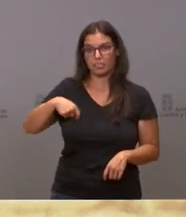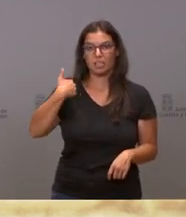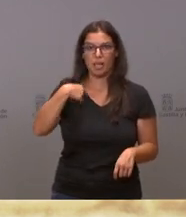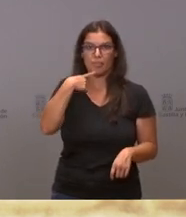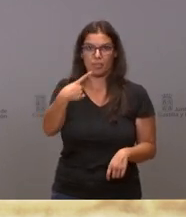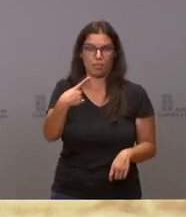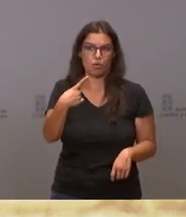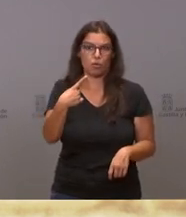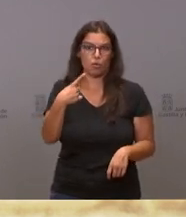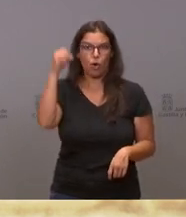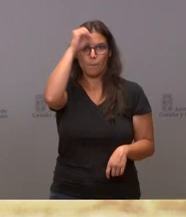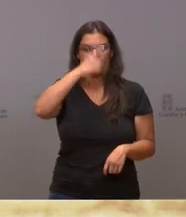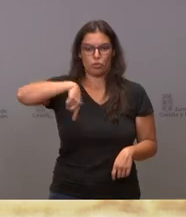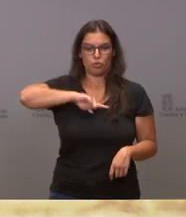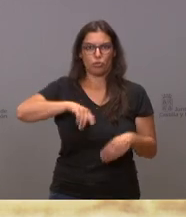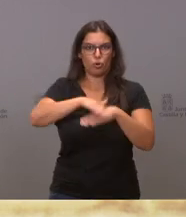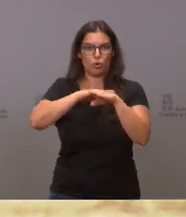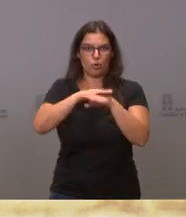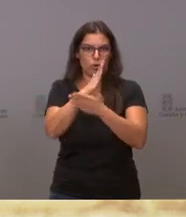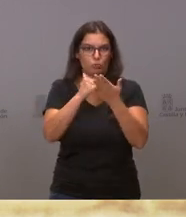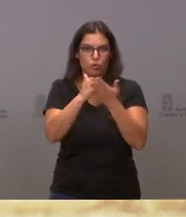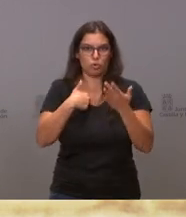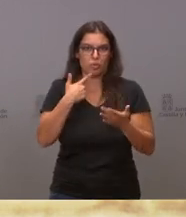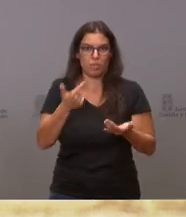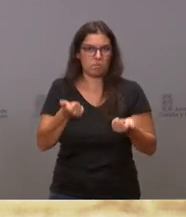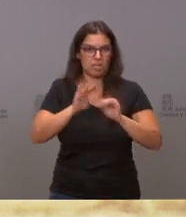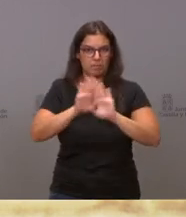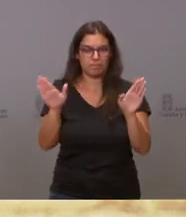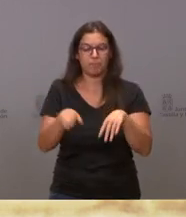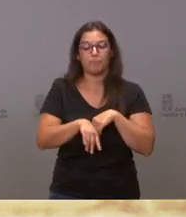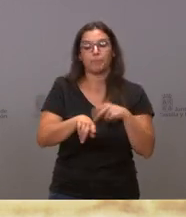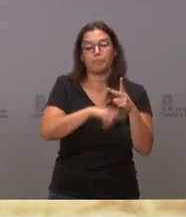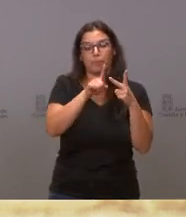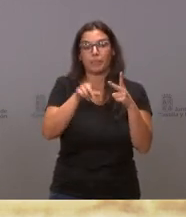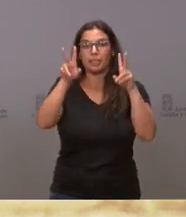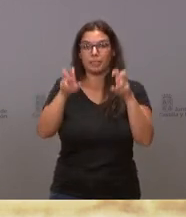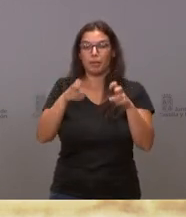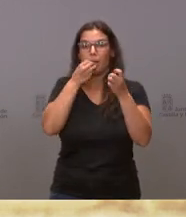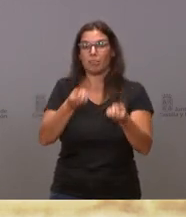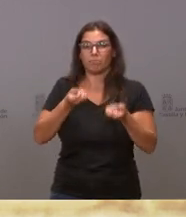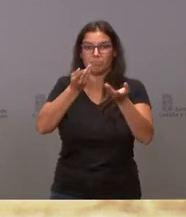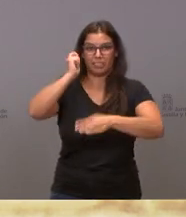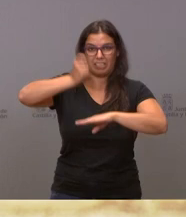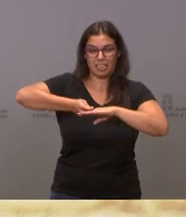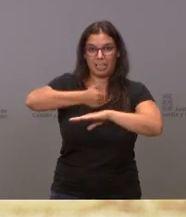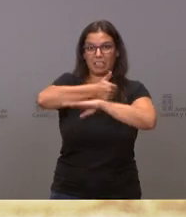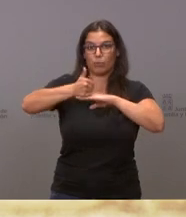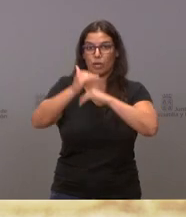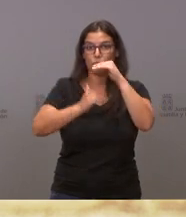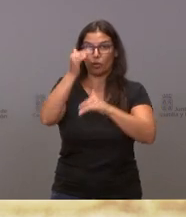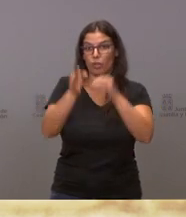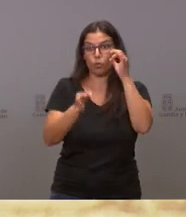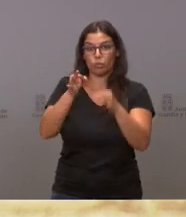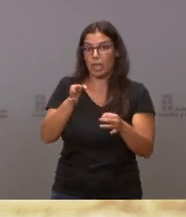autonómico y ahí no tengo nada más que decir. Respecto de la sentencia del TSJ, desconozco. Me informa